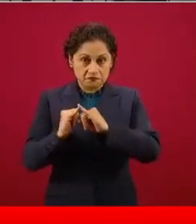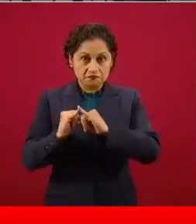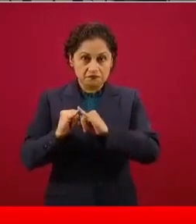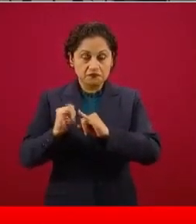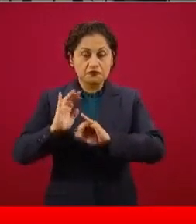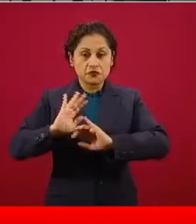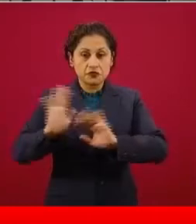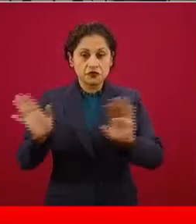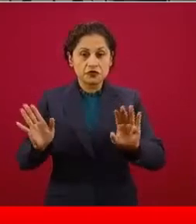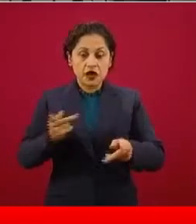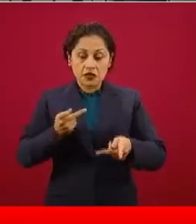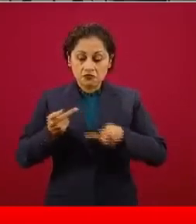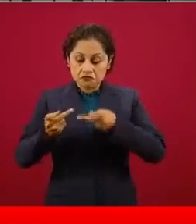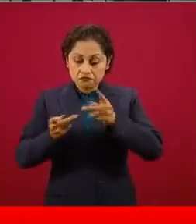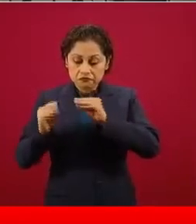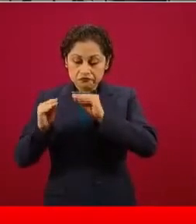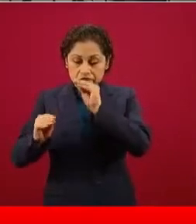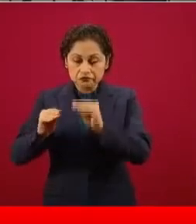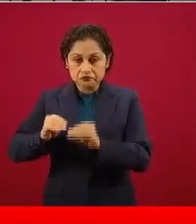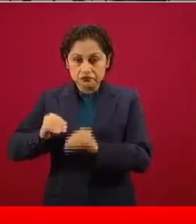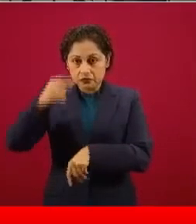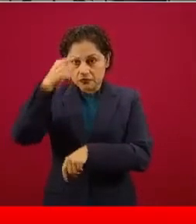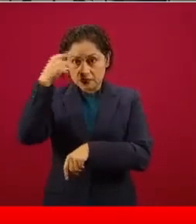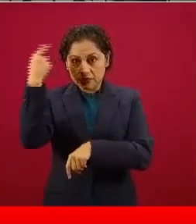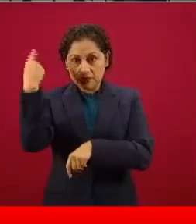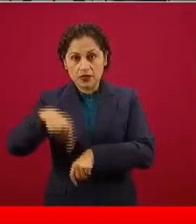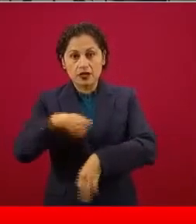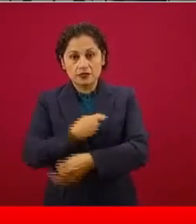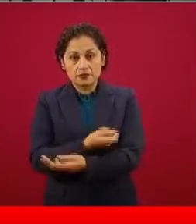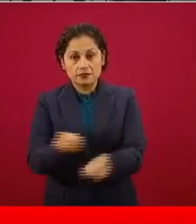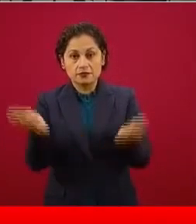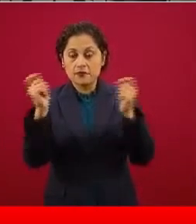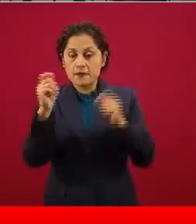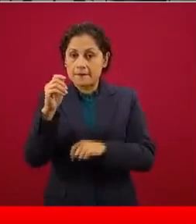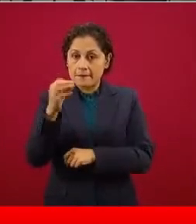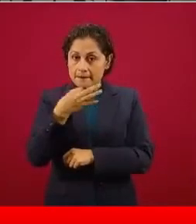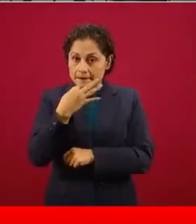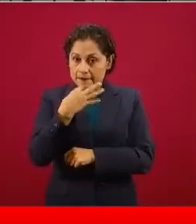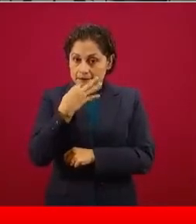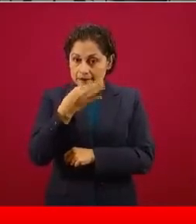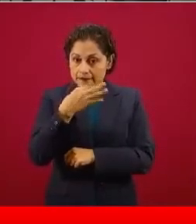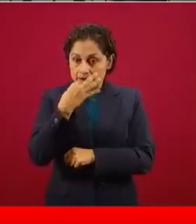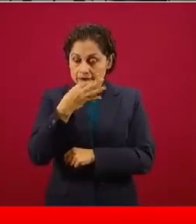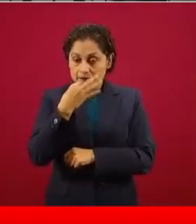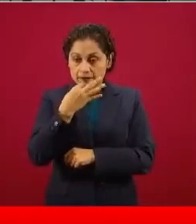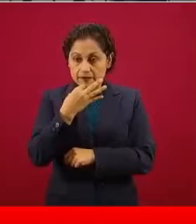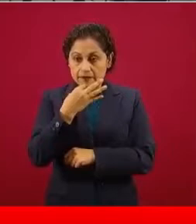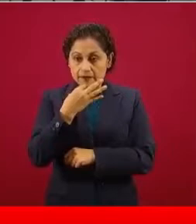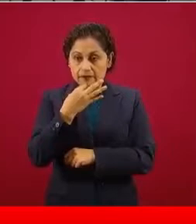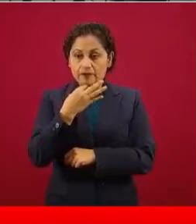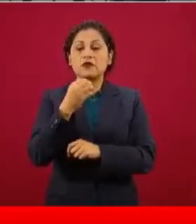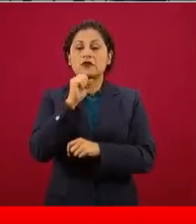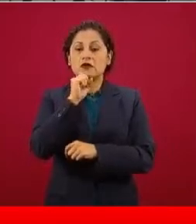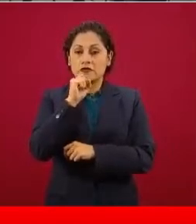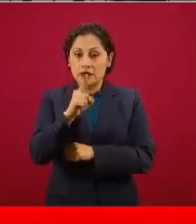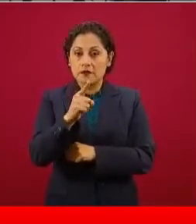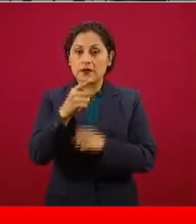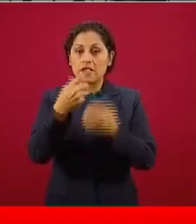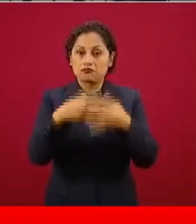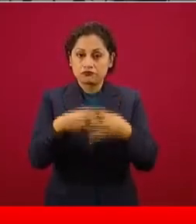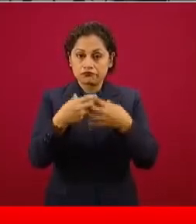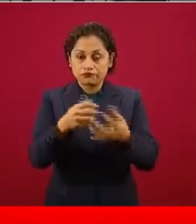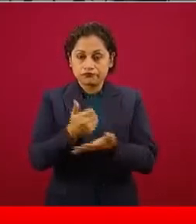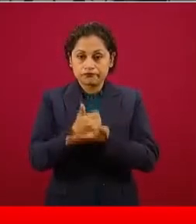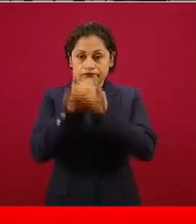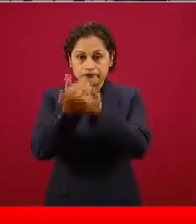demanda de medicamentos, equipo de diagnóstico y laboratorio,